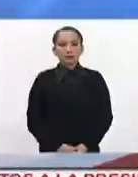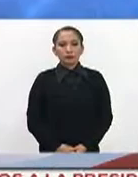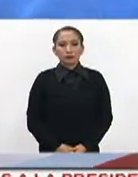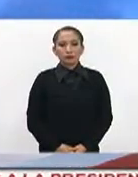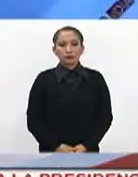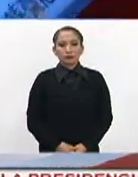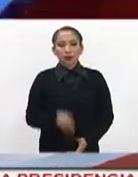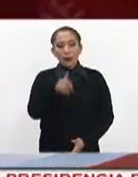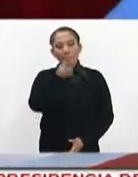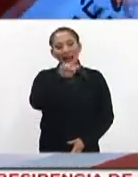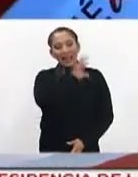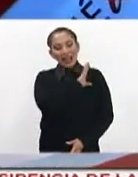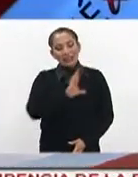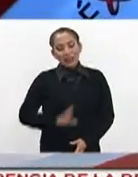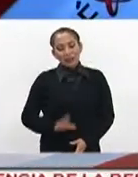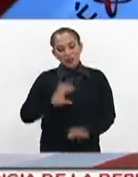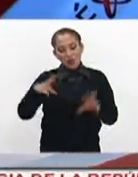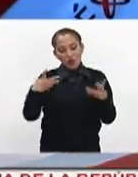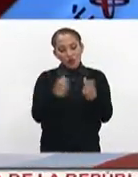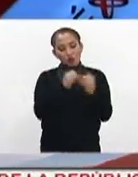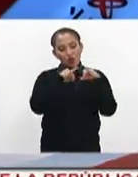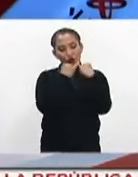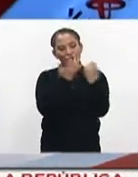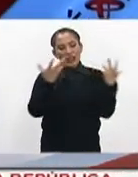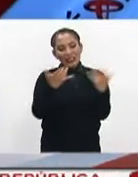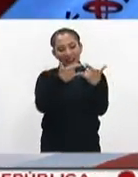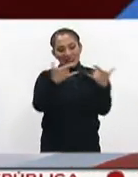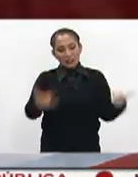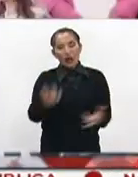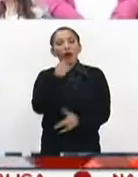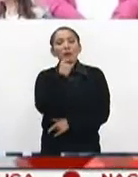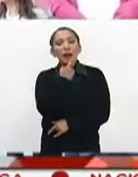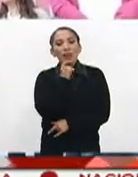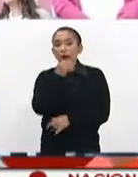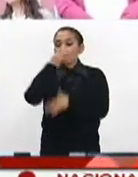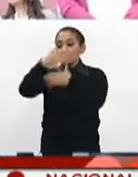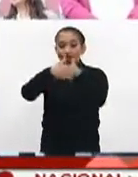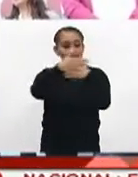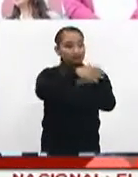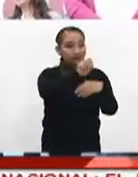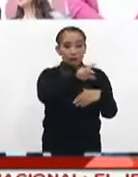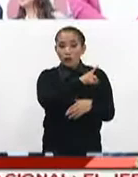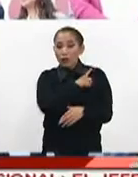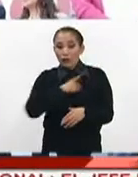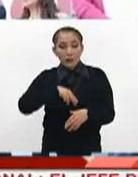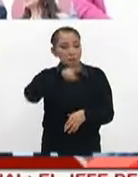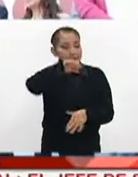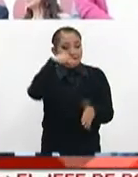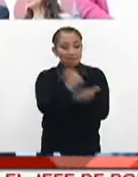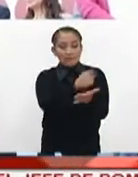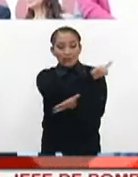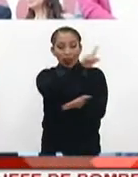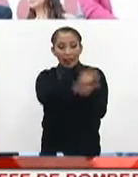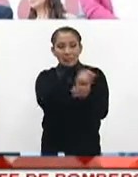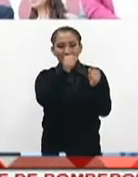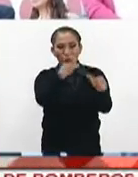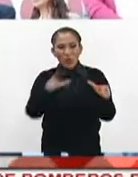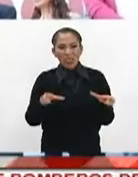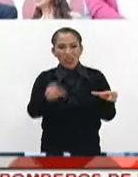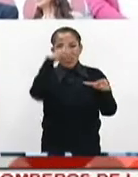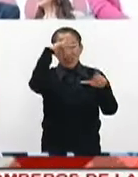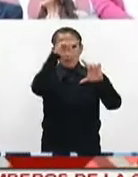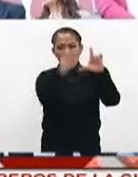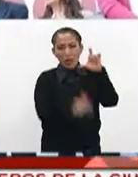Y el precandidato de la Alianza Juntos Haremos Historia, Andrés Manuel López Obrador, llamó a no preocuparse por la aprobación de la Ley de Seguridad